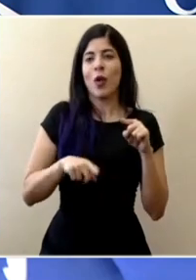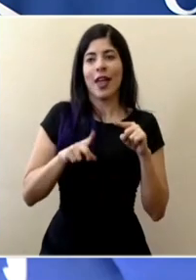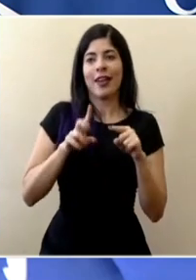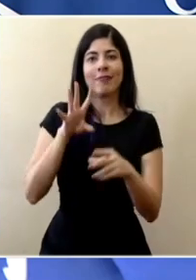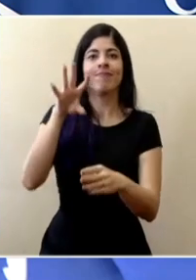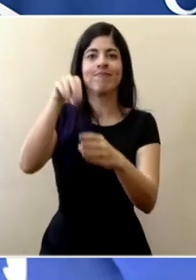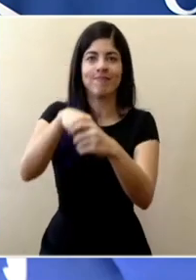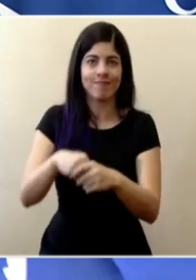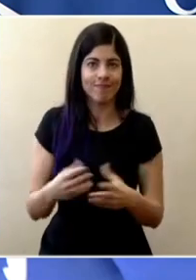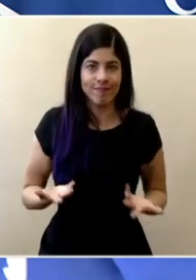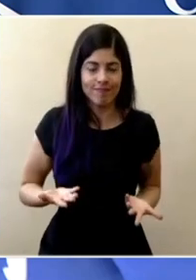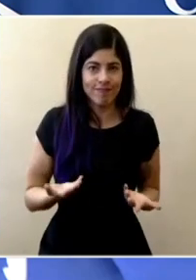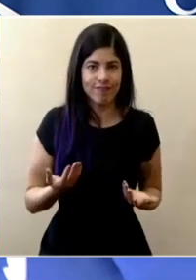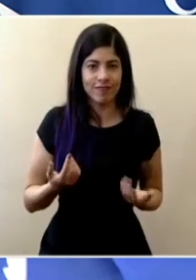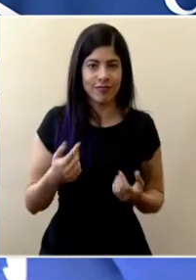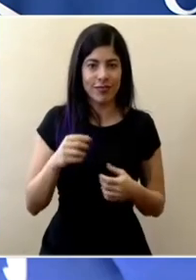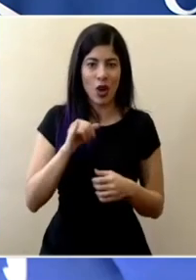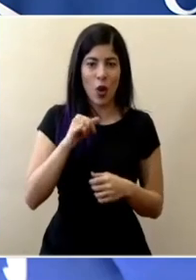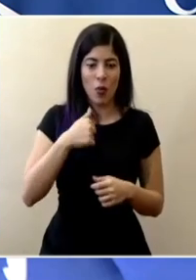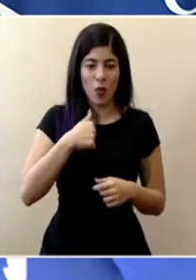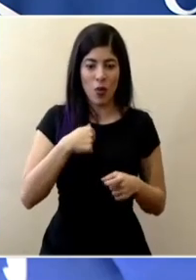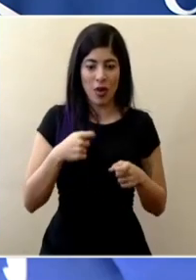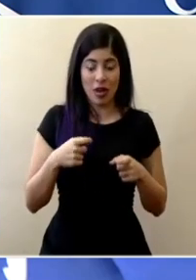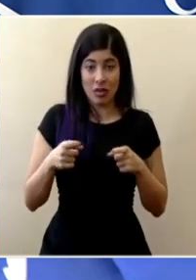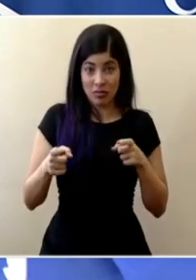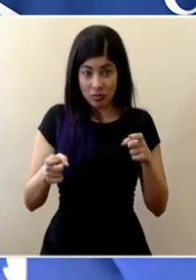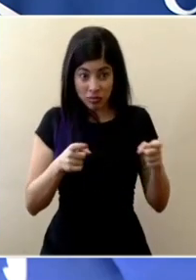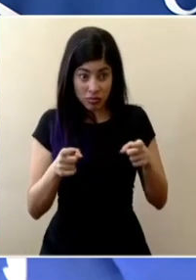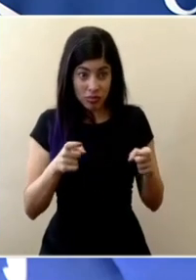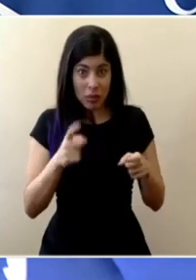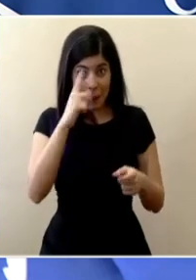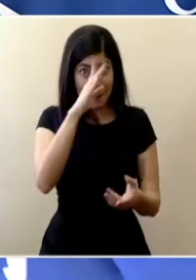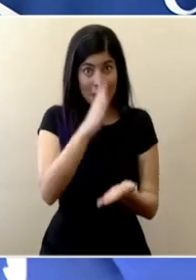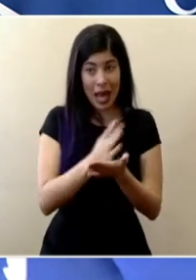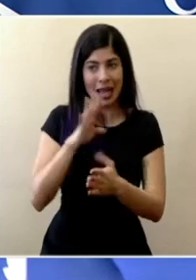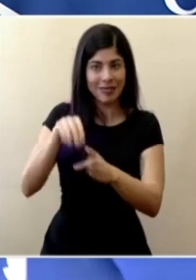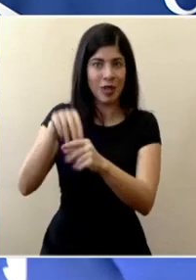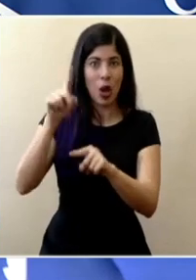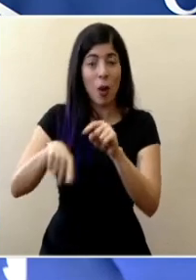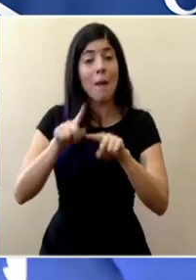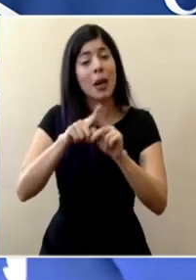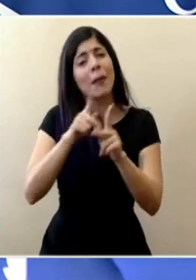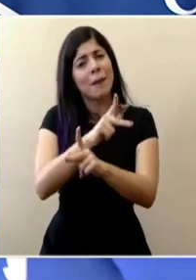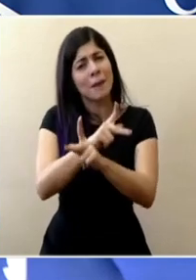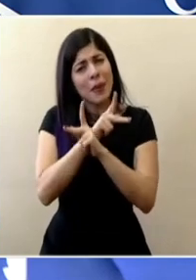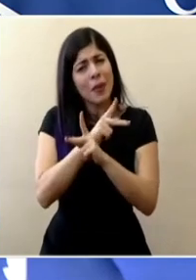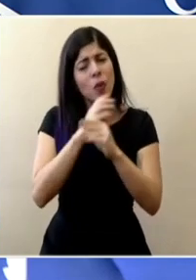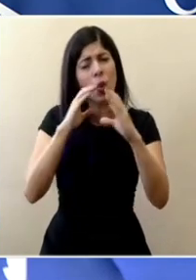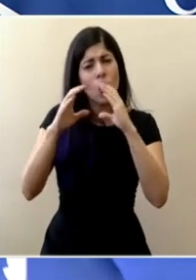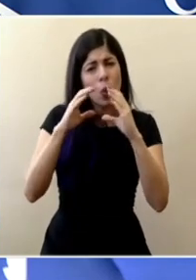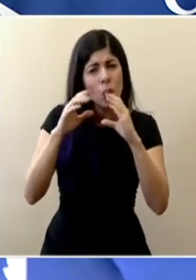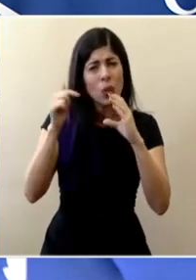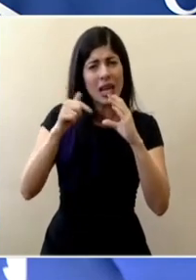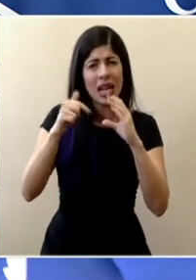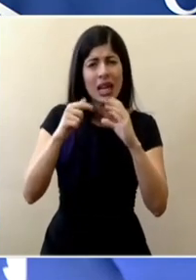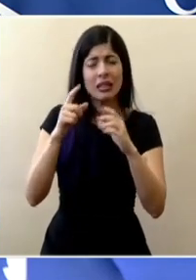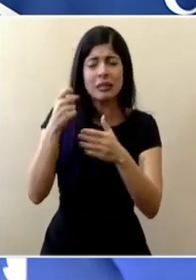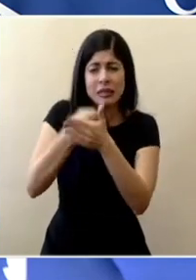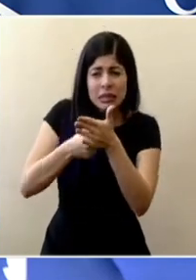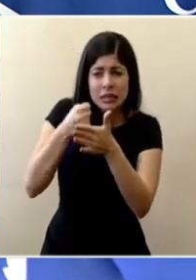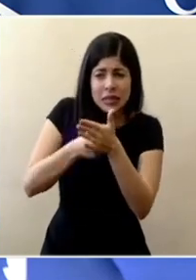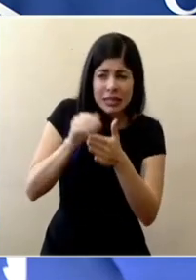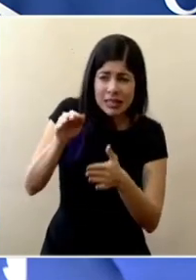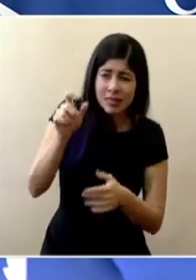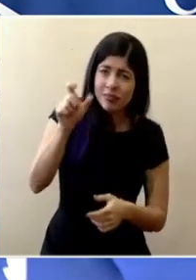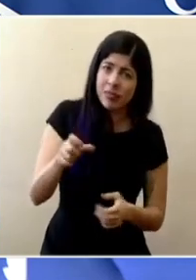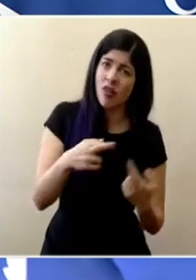manos la injerencia directa de tener eso pero si en la parte preventiva y en la parte de comunicación y la parte de apelar a